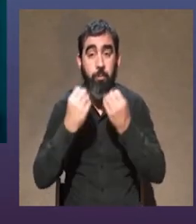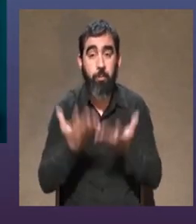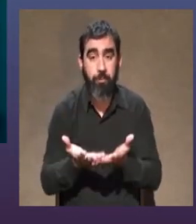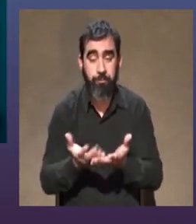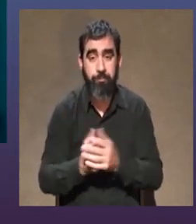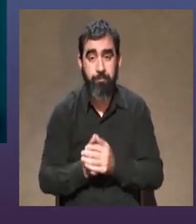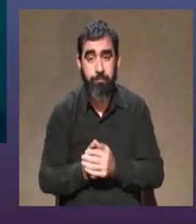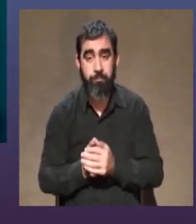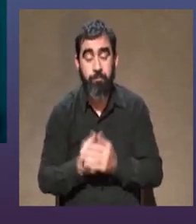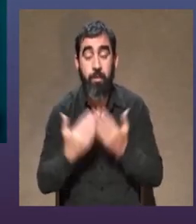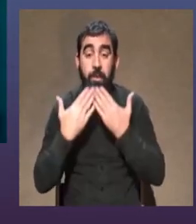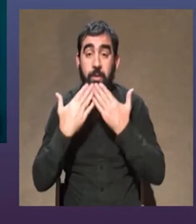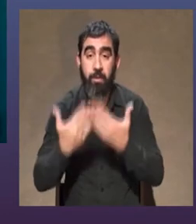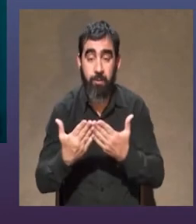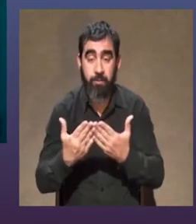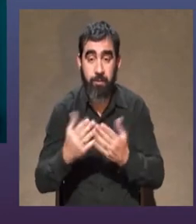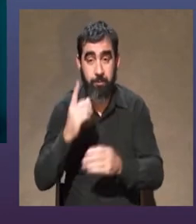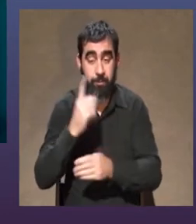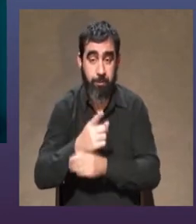Bueno, gracias.